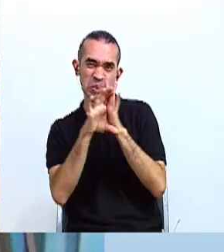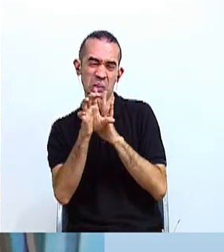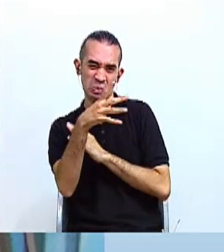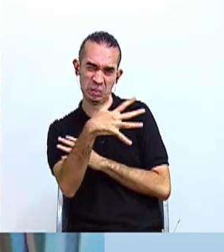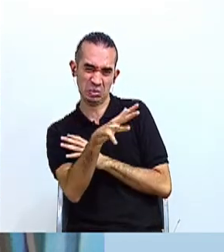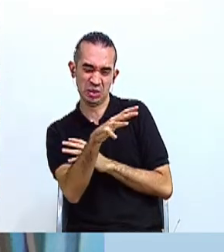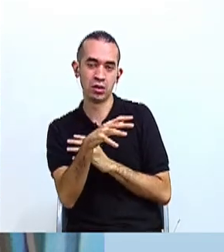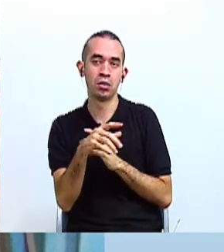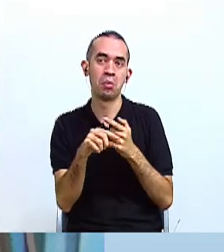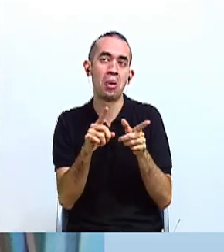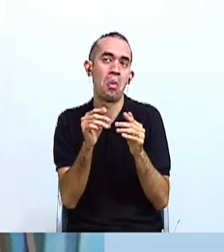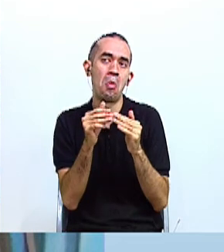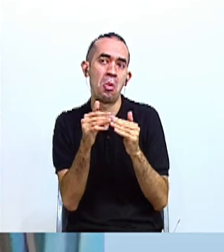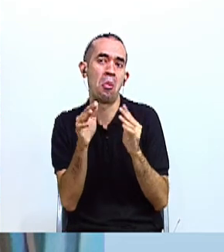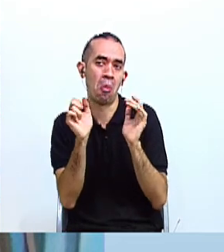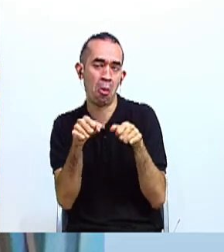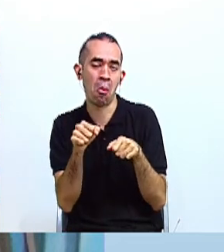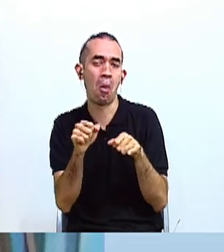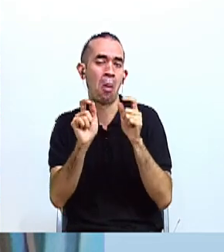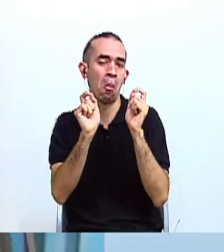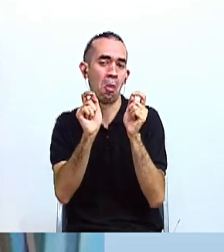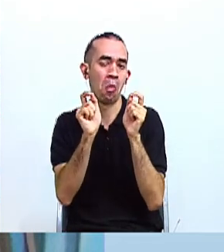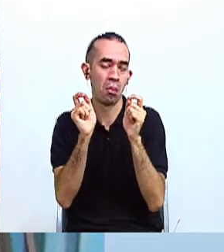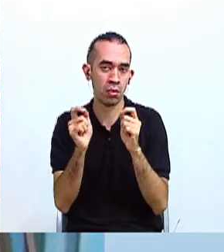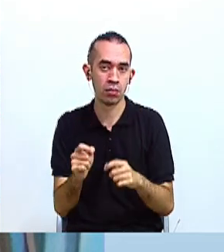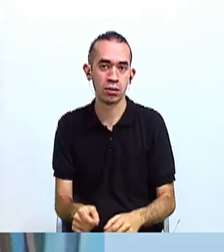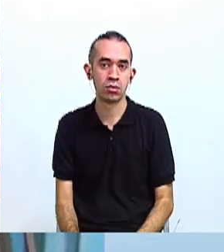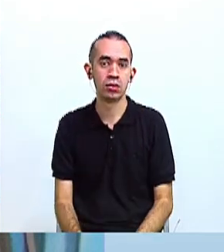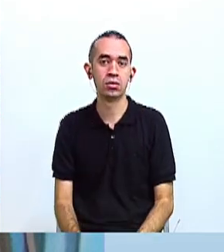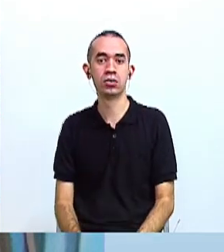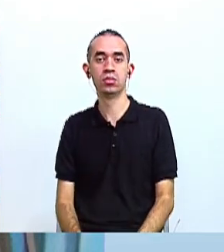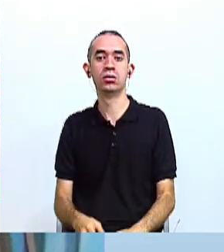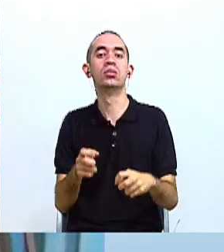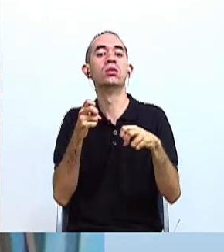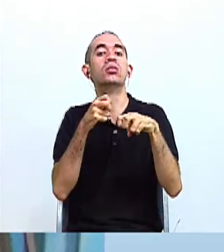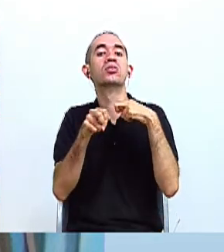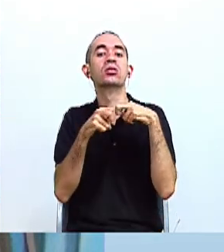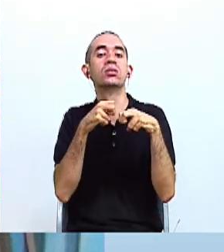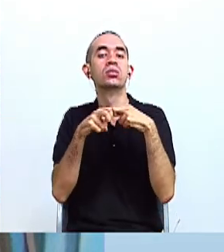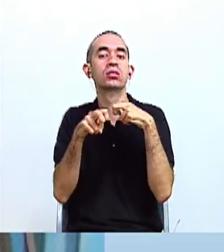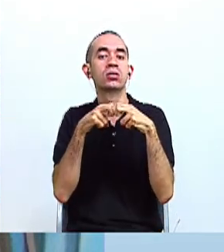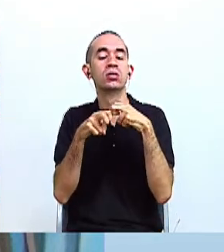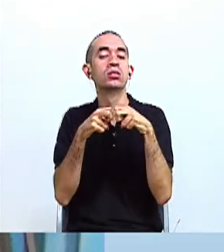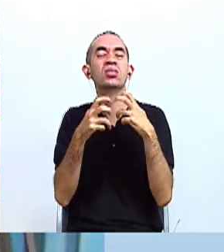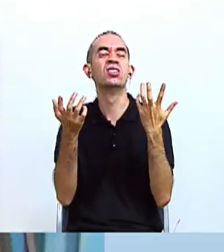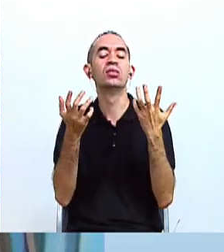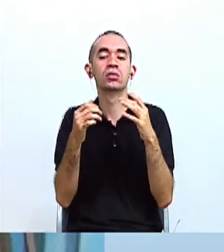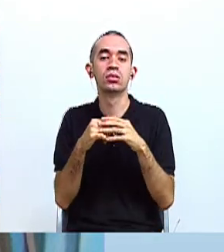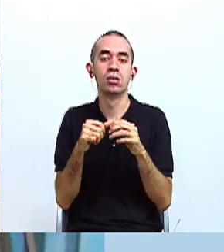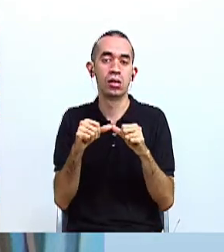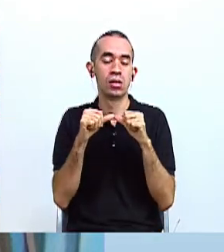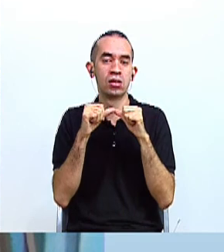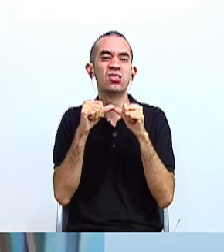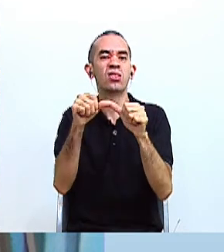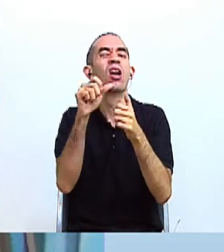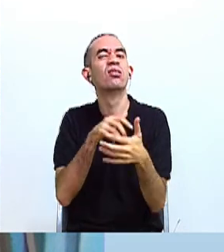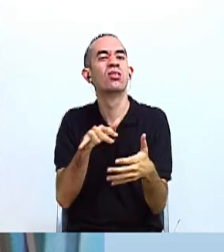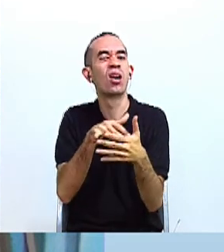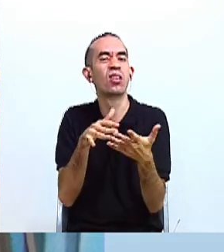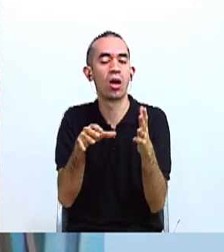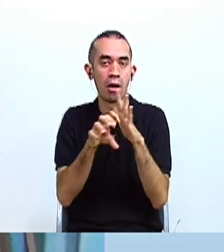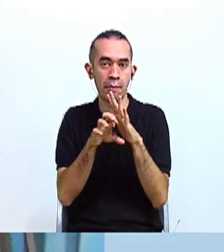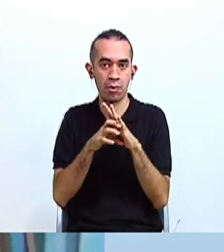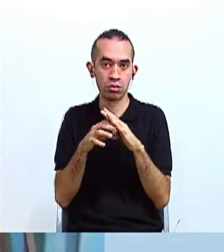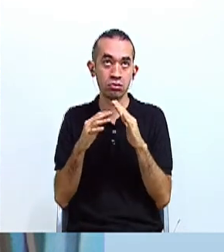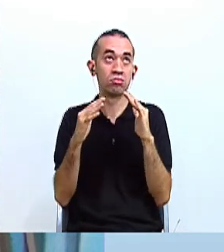elementos necesarios para desarrollar la educación. El problema aquí básicamente es cómo continuar los estudios cuando mi